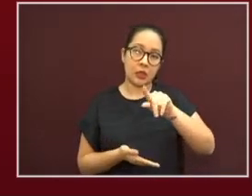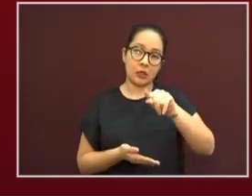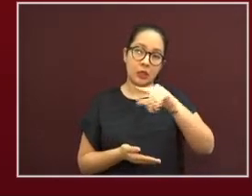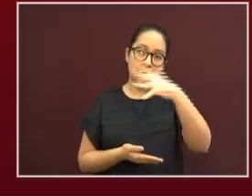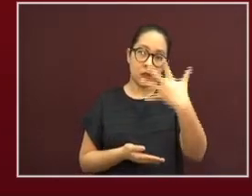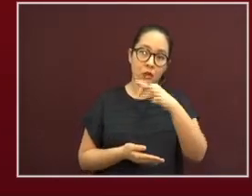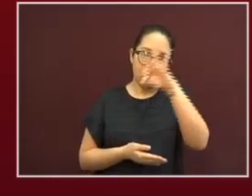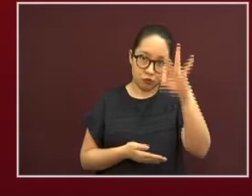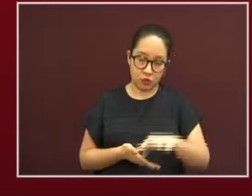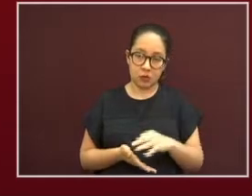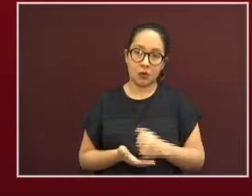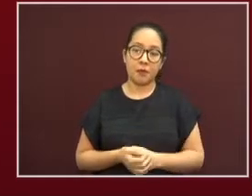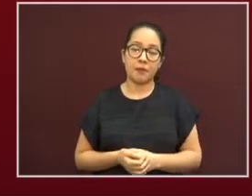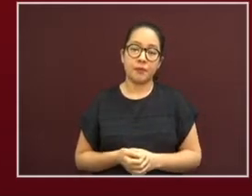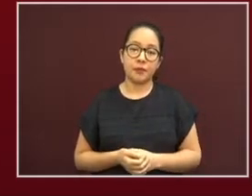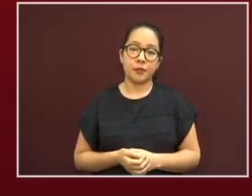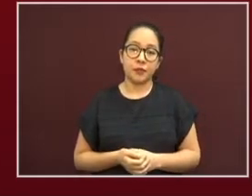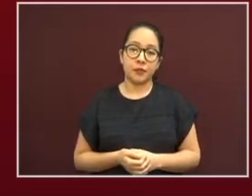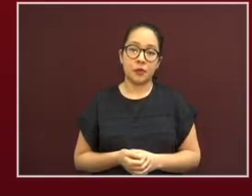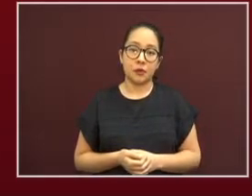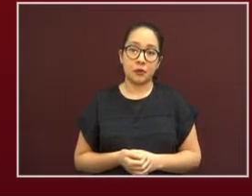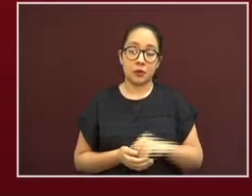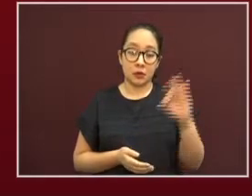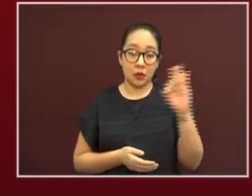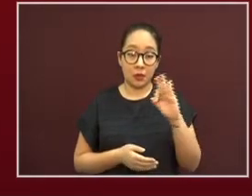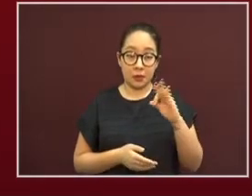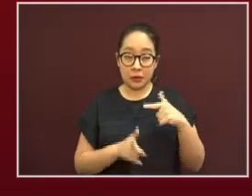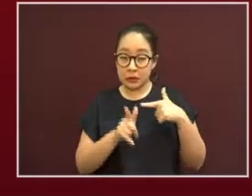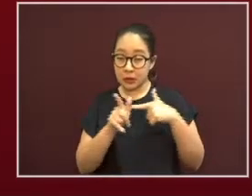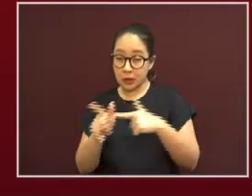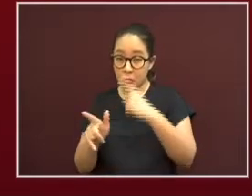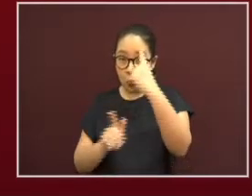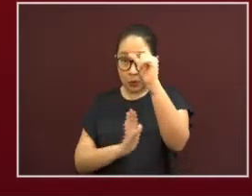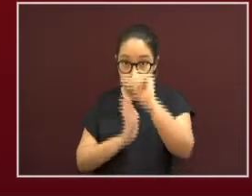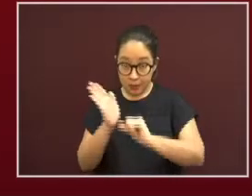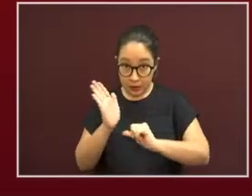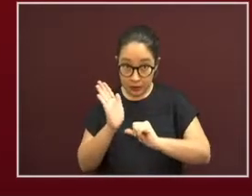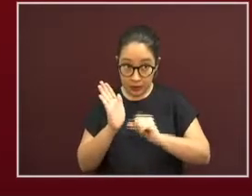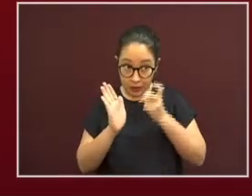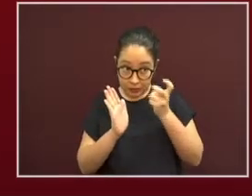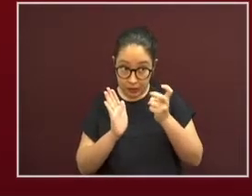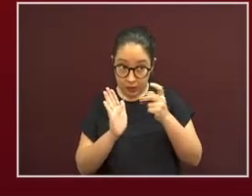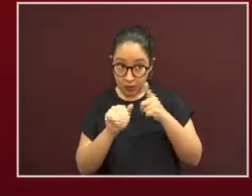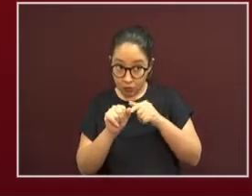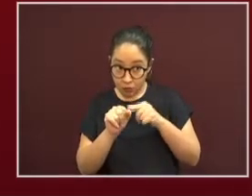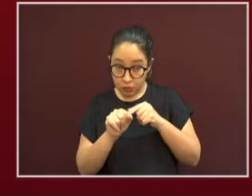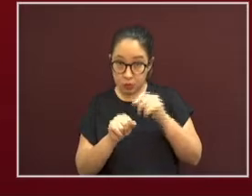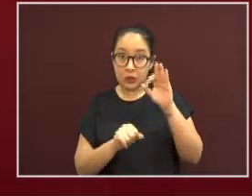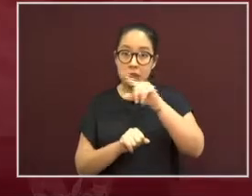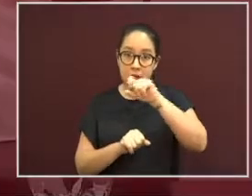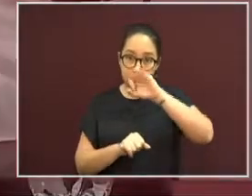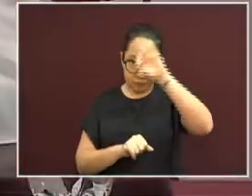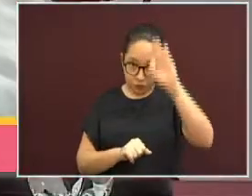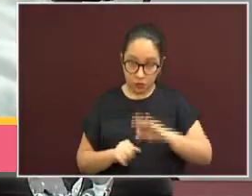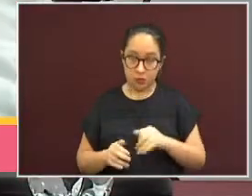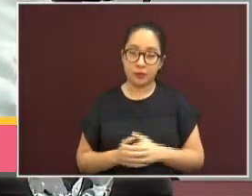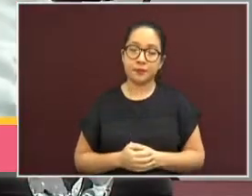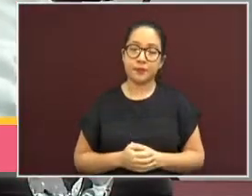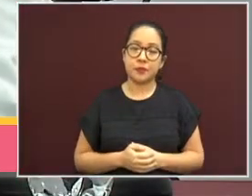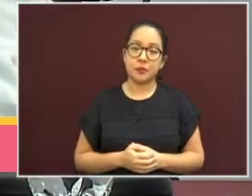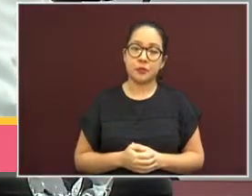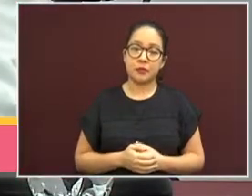y al mes de mantenernos en ese color al 100%. Entre las actividades